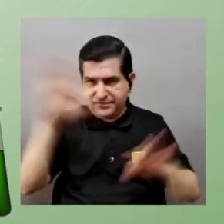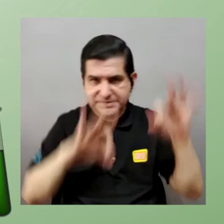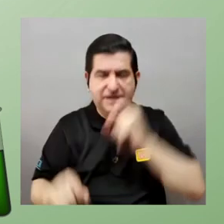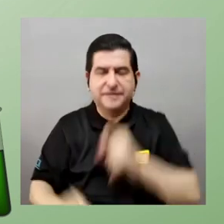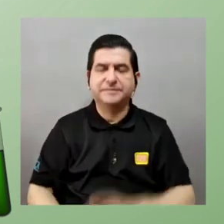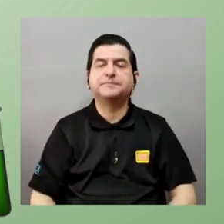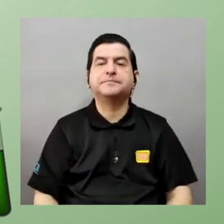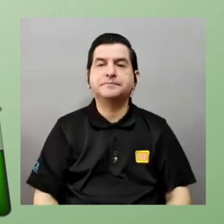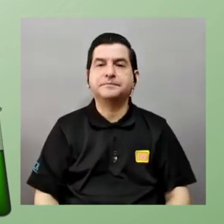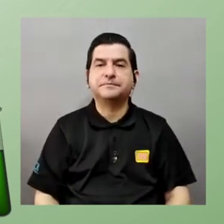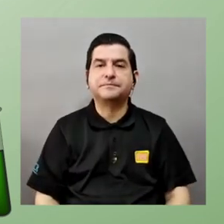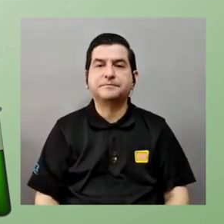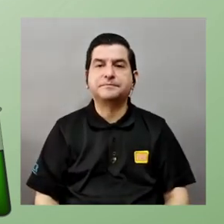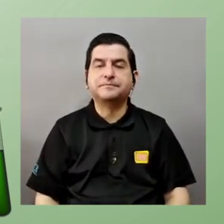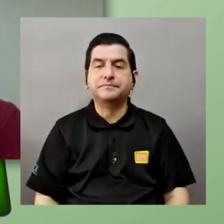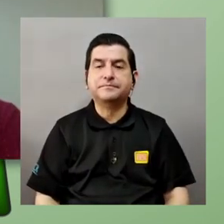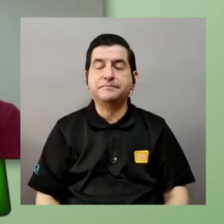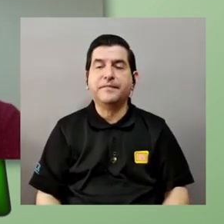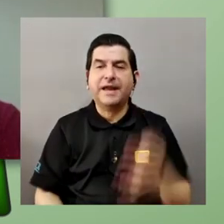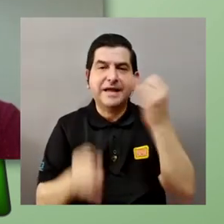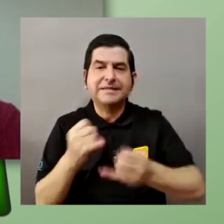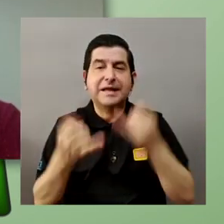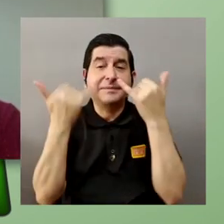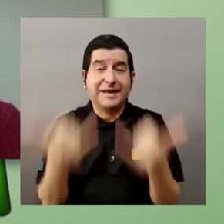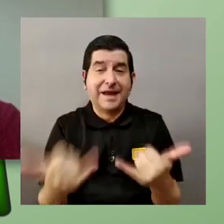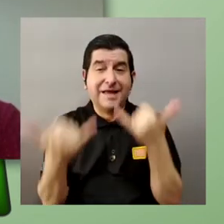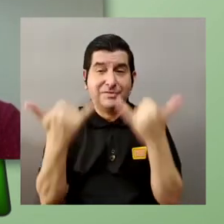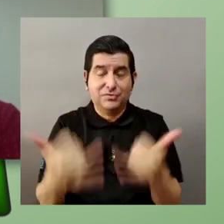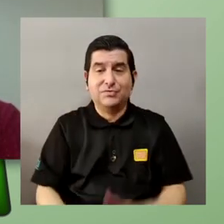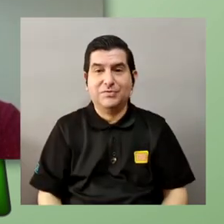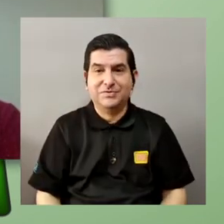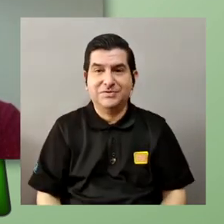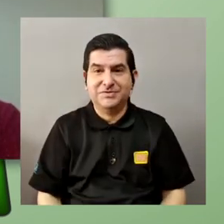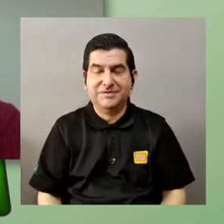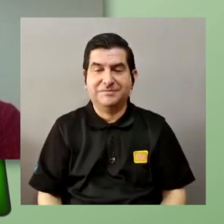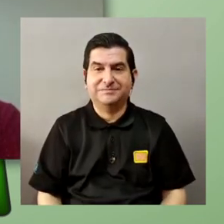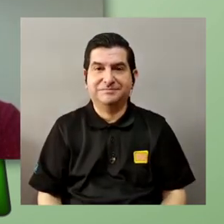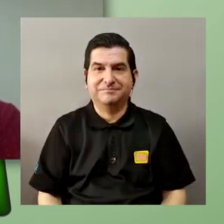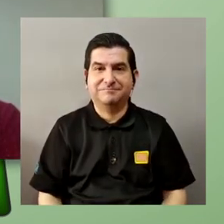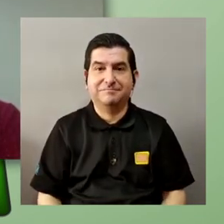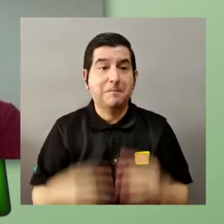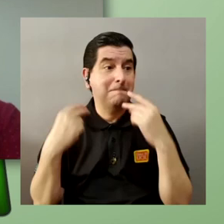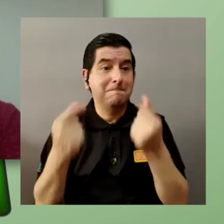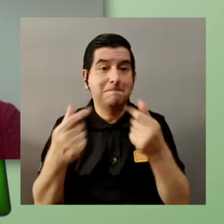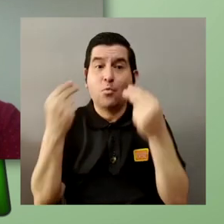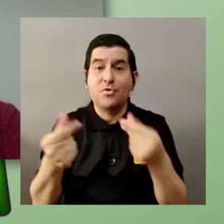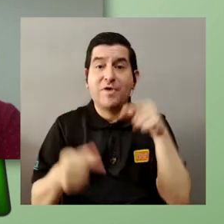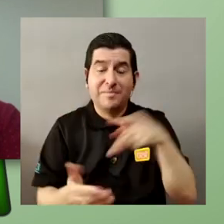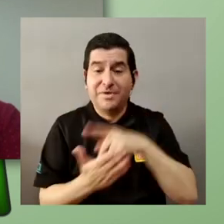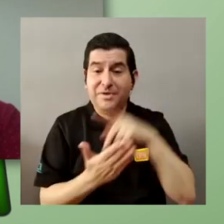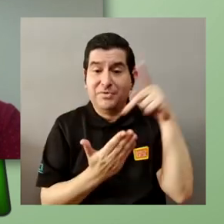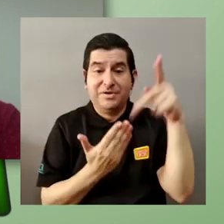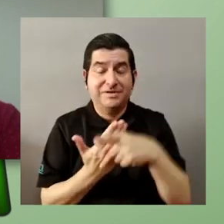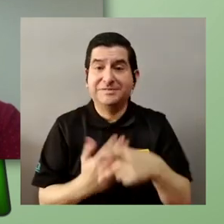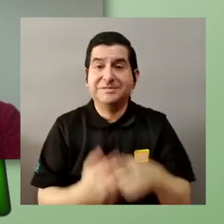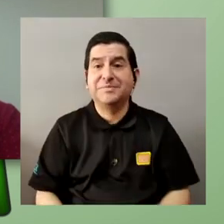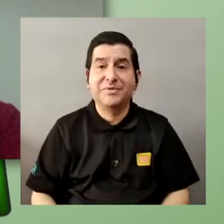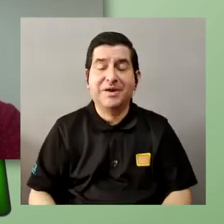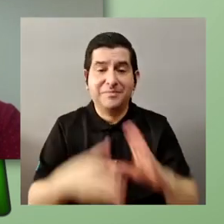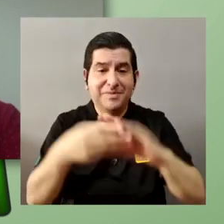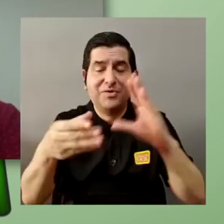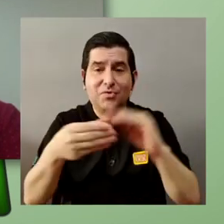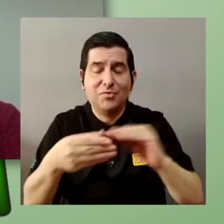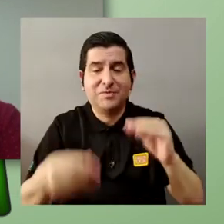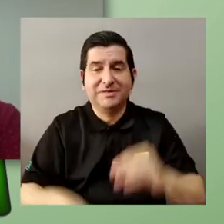de física vamos a ir concluyendo porque bueno se nos se nos fue muy muy rápido este